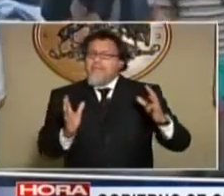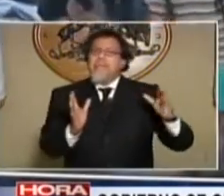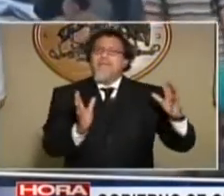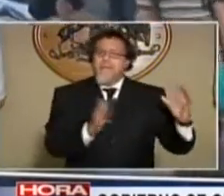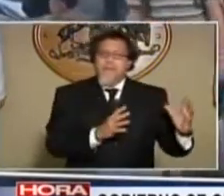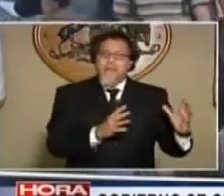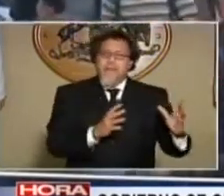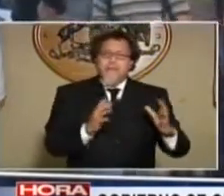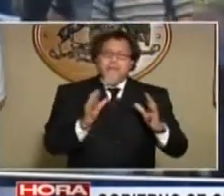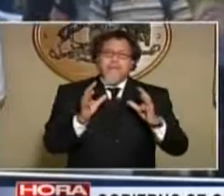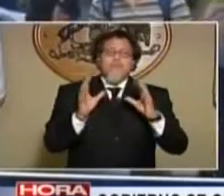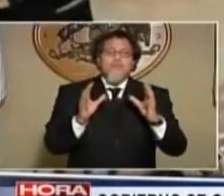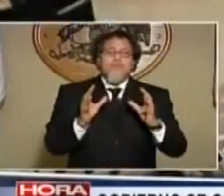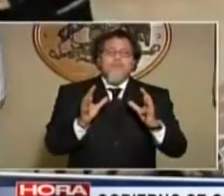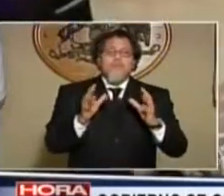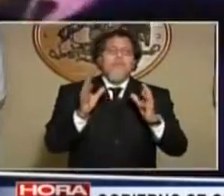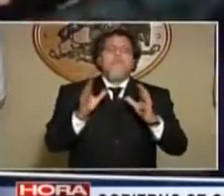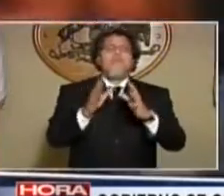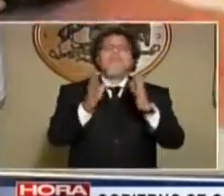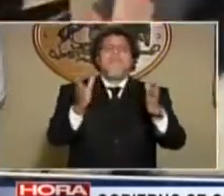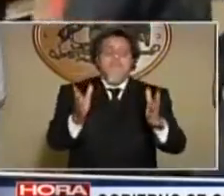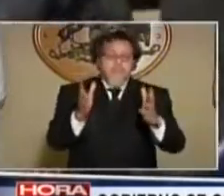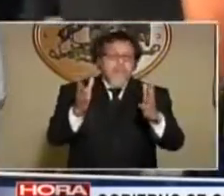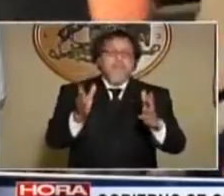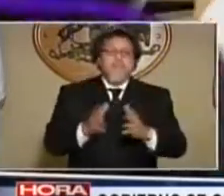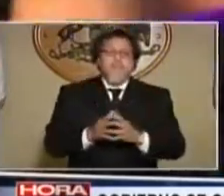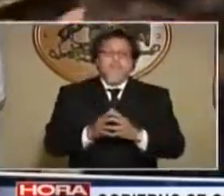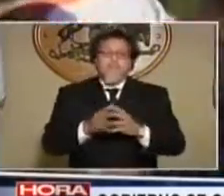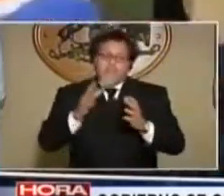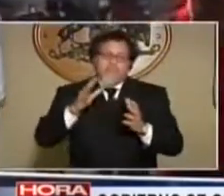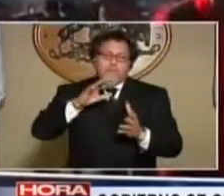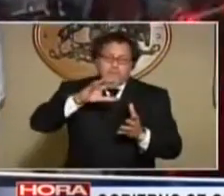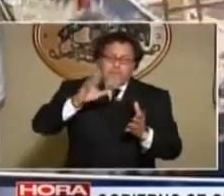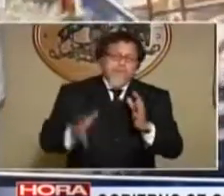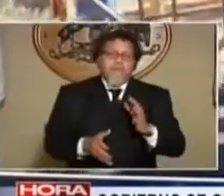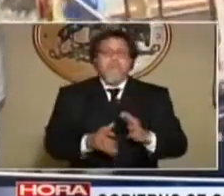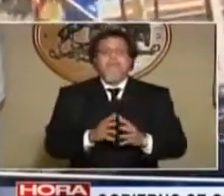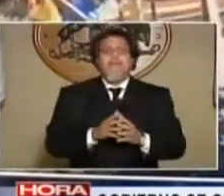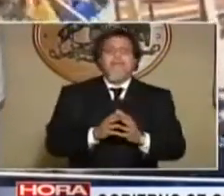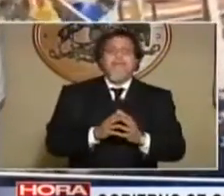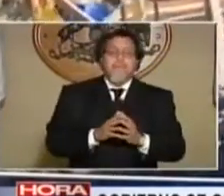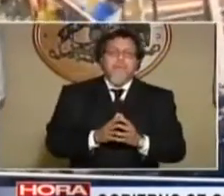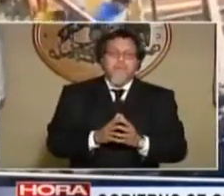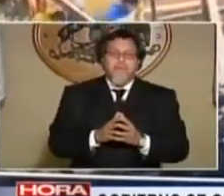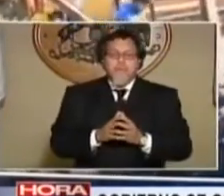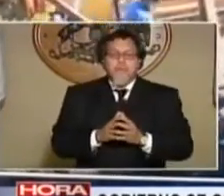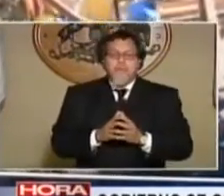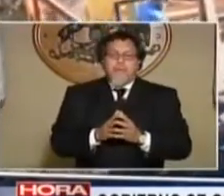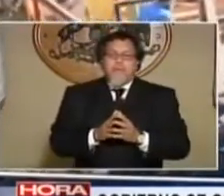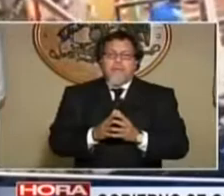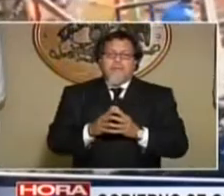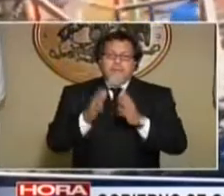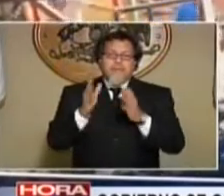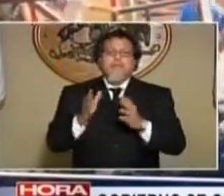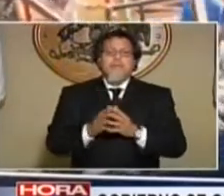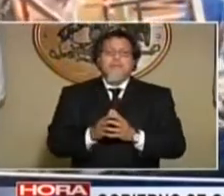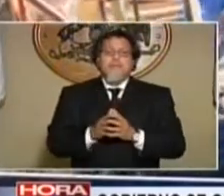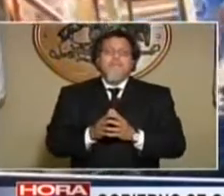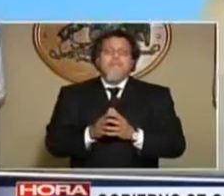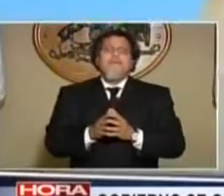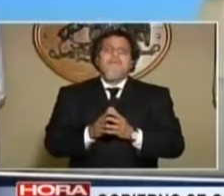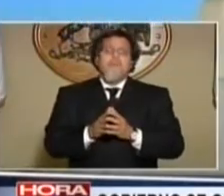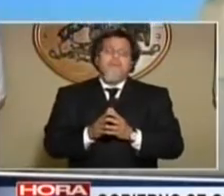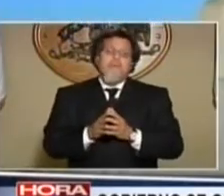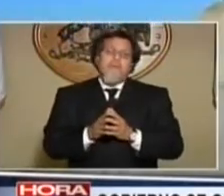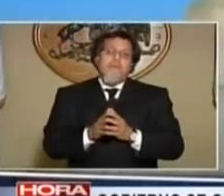de gente que estaba irregular. Dicho eso, la pregunta sigue vigente a la que tú estás haciendo, no es que no le quieras contestar a la quinta barra al gato. En esos